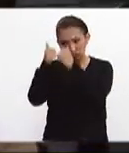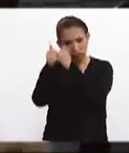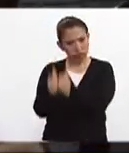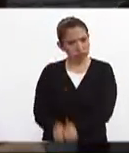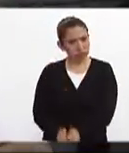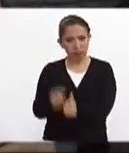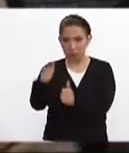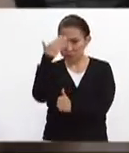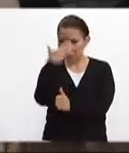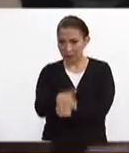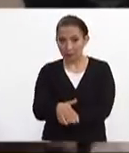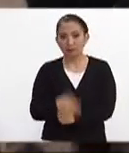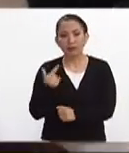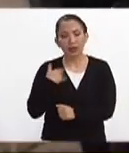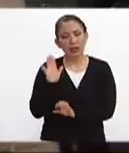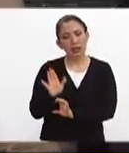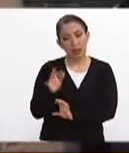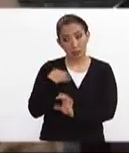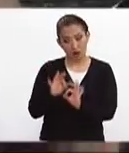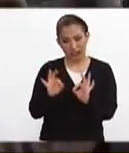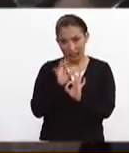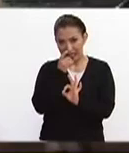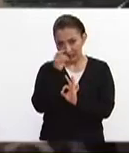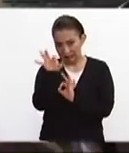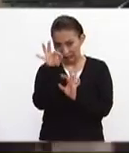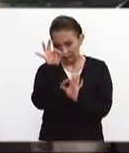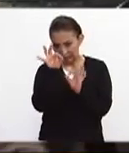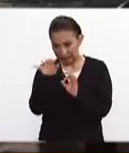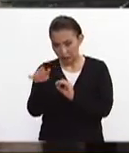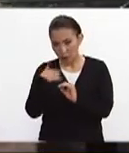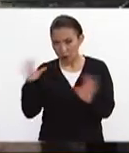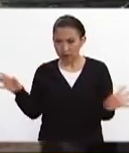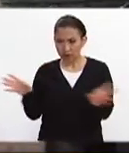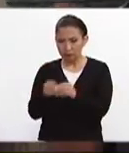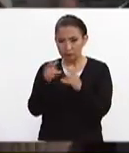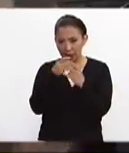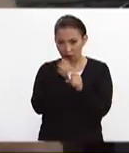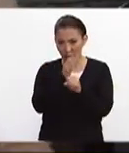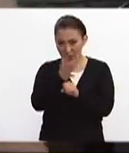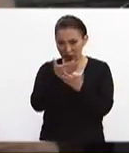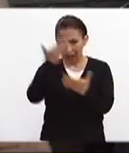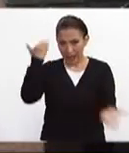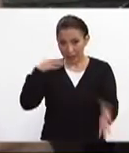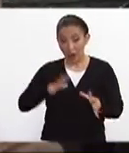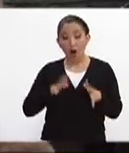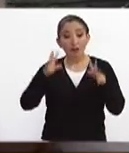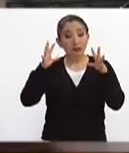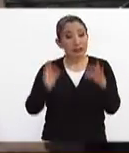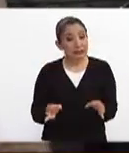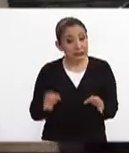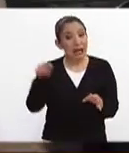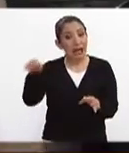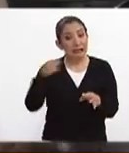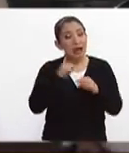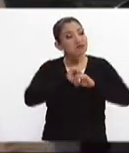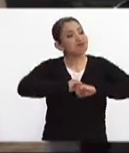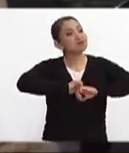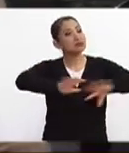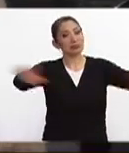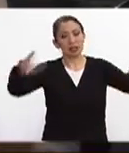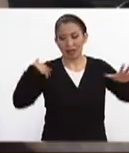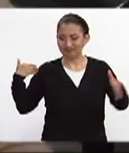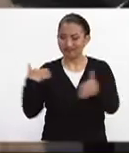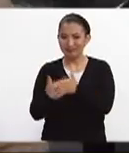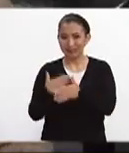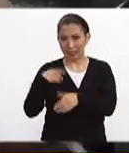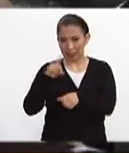como ya lo saben y me parecería importante hacer un pequeño recuento de la información oficial que se ha difundido durante